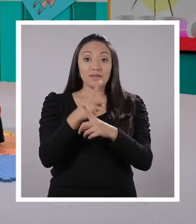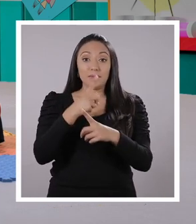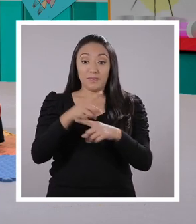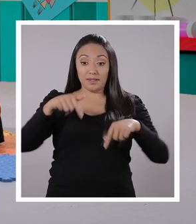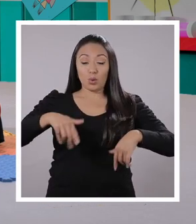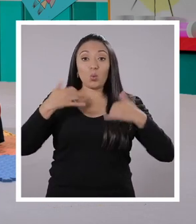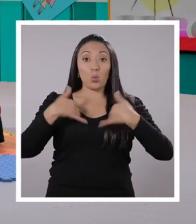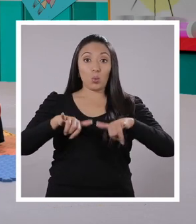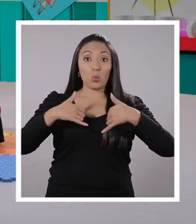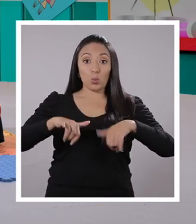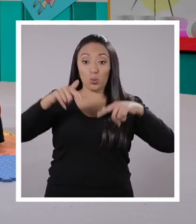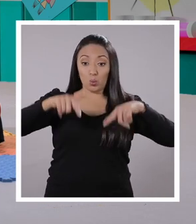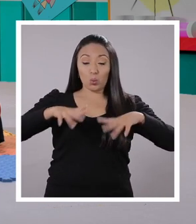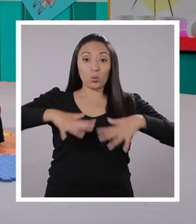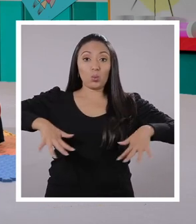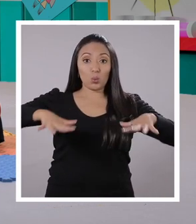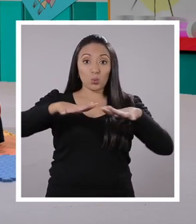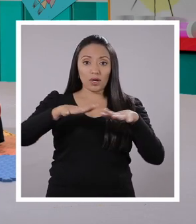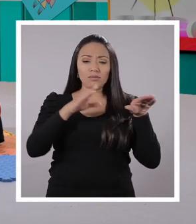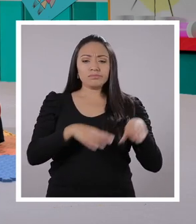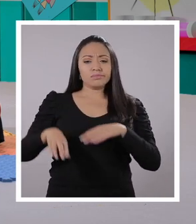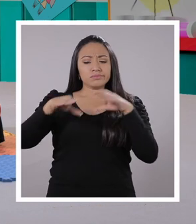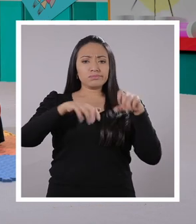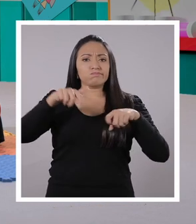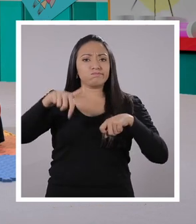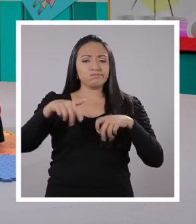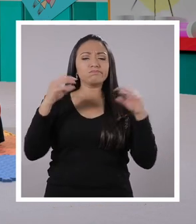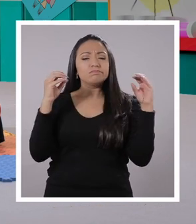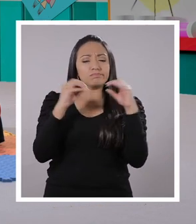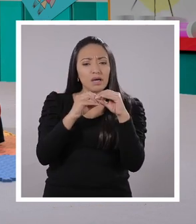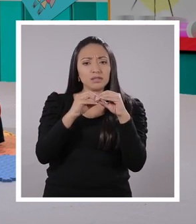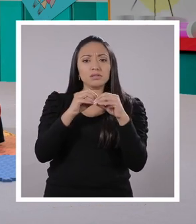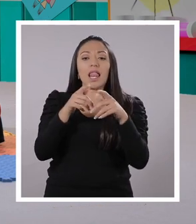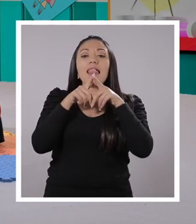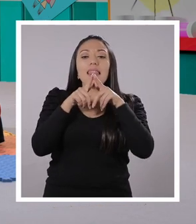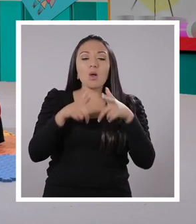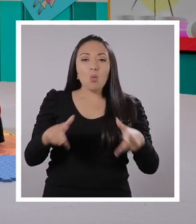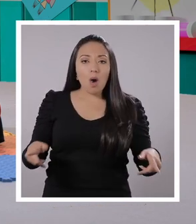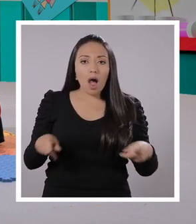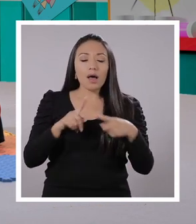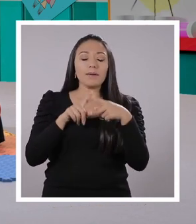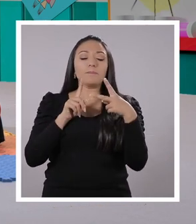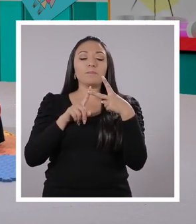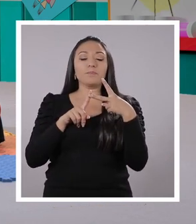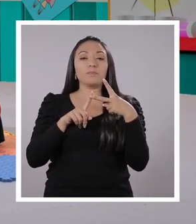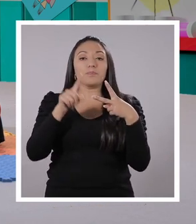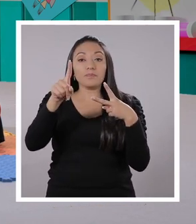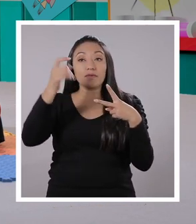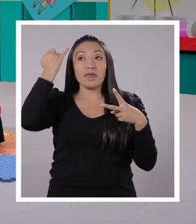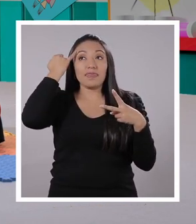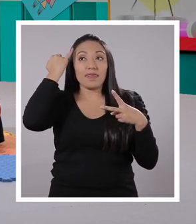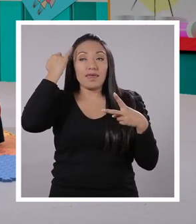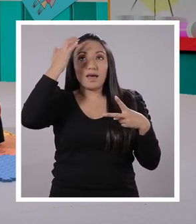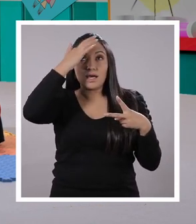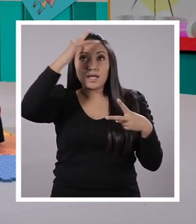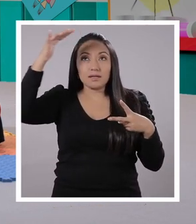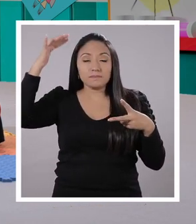través de ese juego, a través de esa actividad, reforzamos el lenguaje, reforzamos la creatividad,